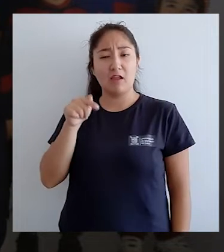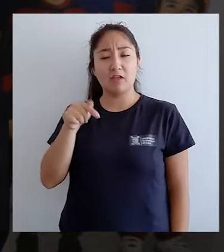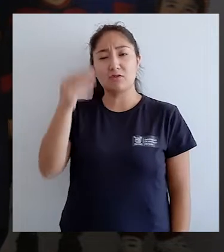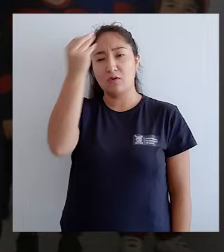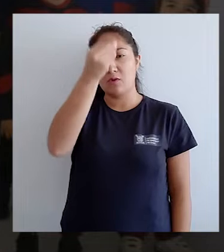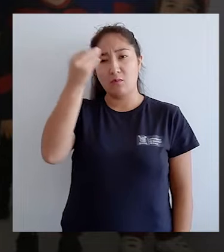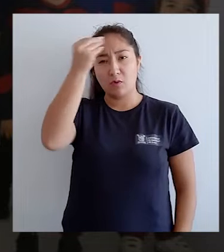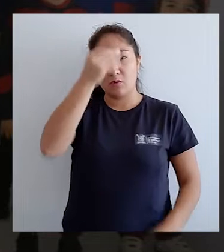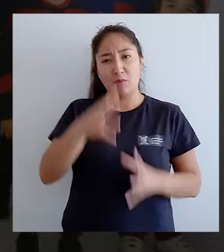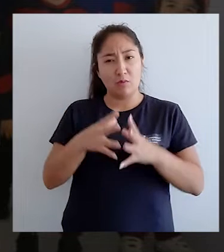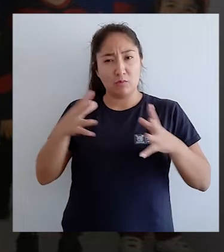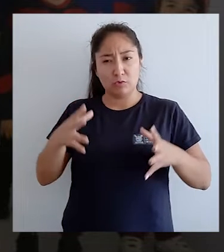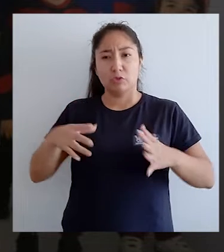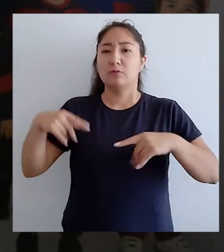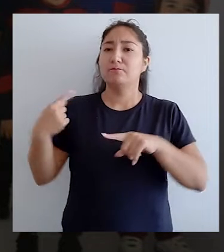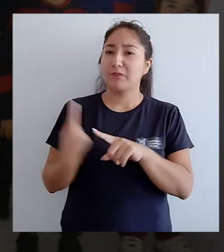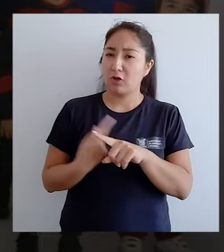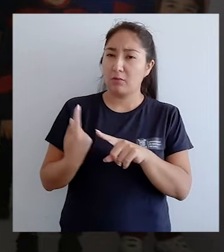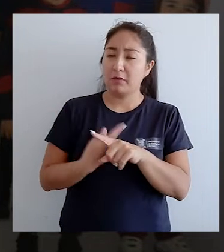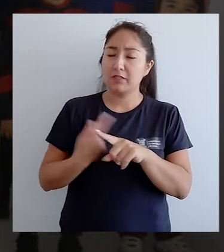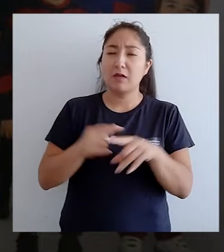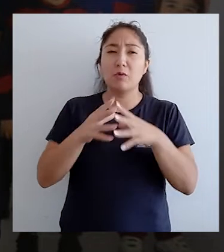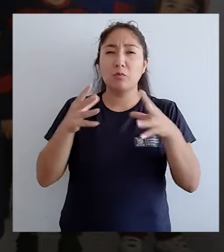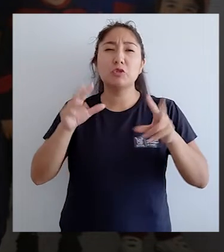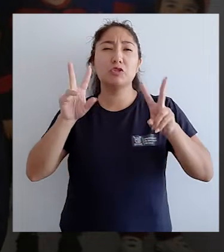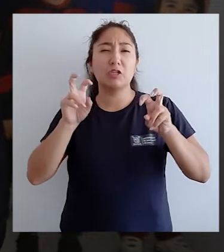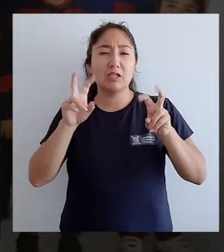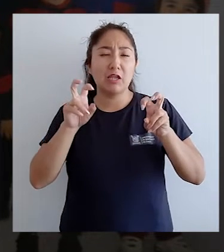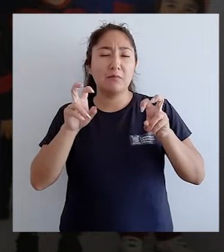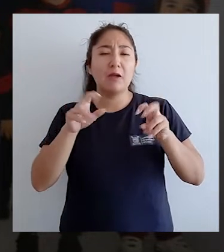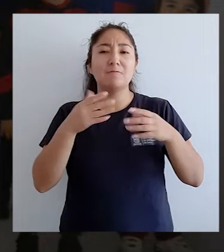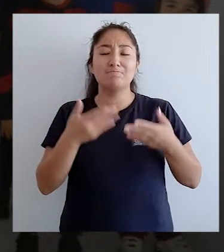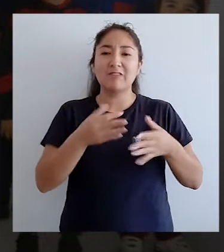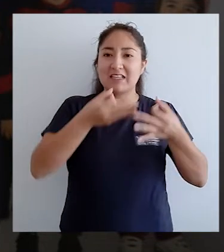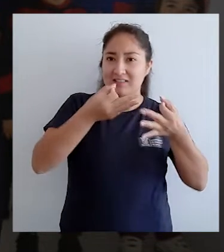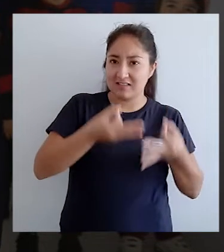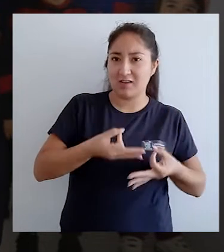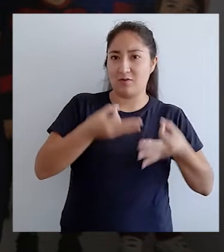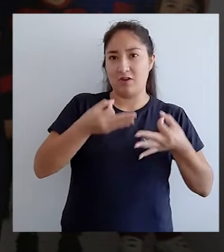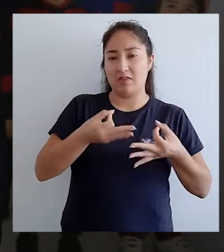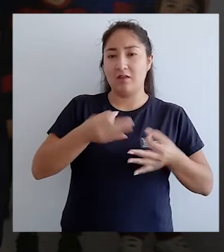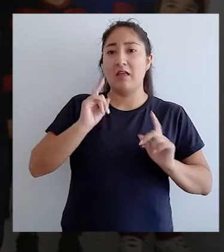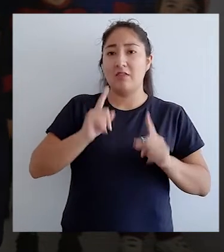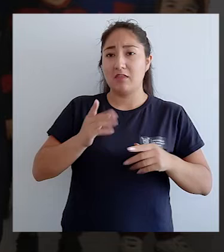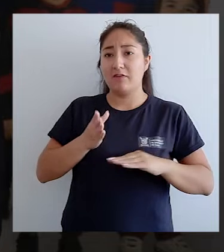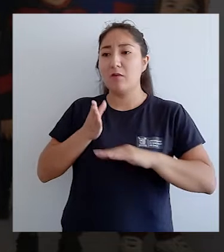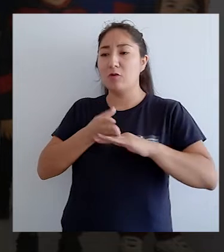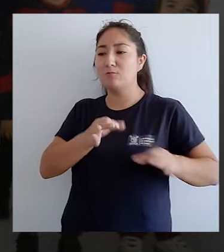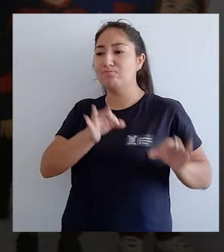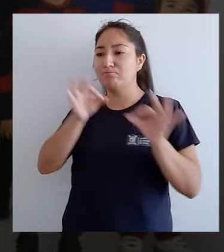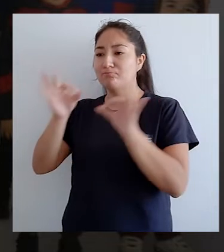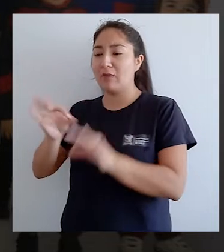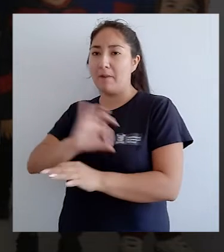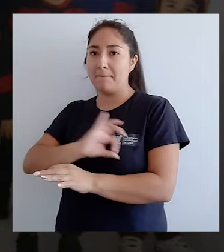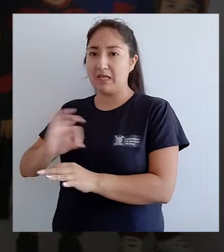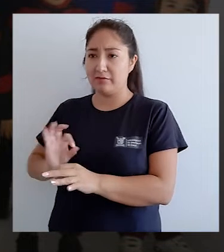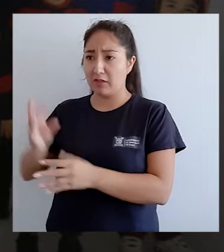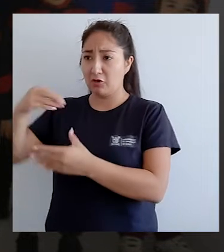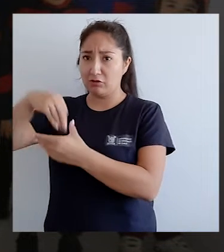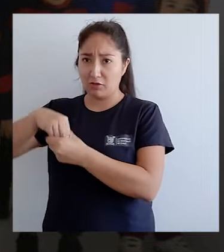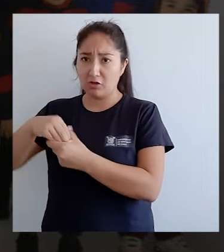nos preocupan. También conversamos del tema de la seguridad, que obviamente tendremos que llevar al Ministerio del Interior.